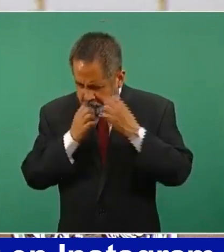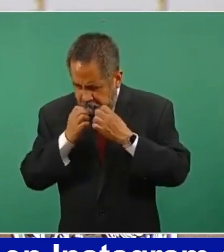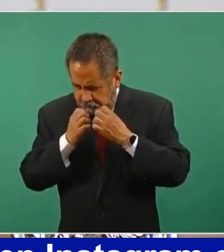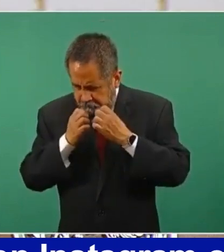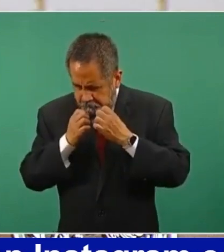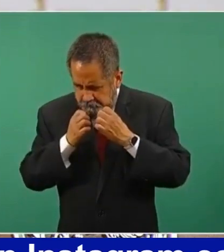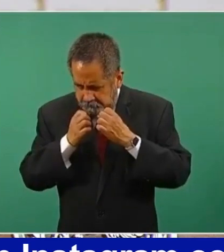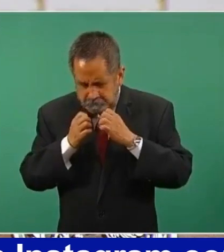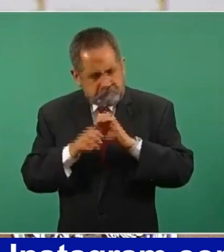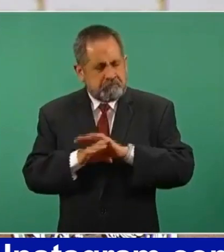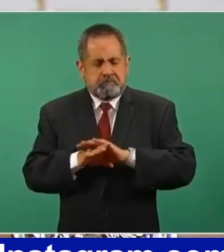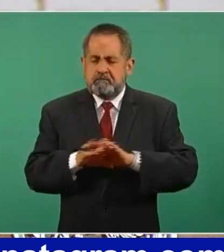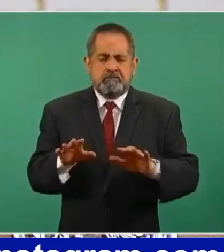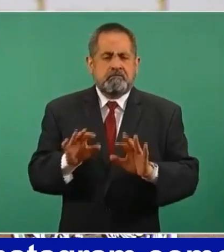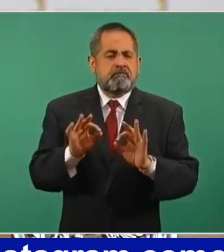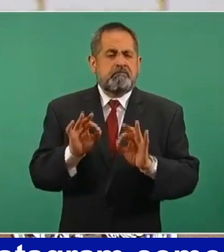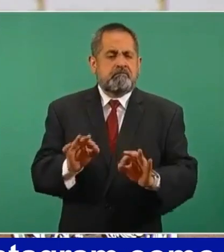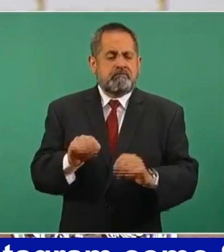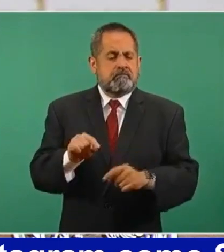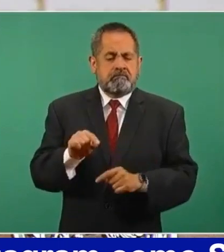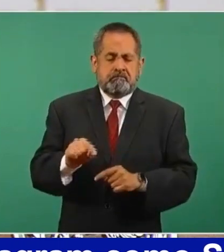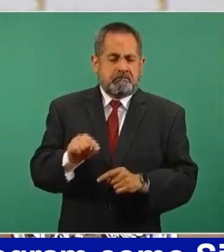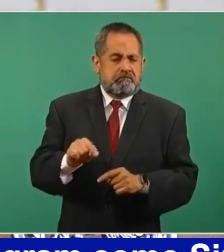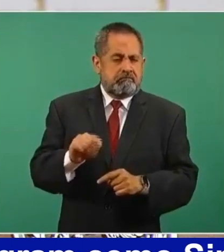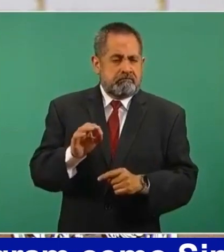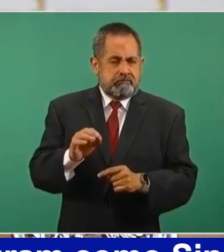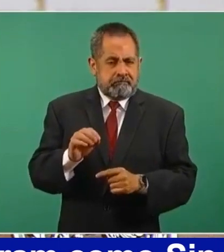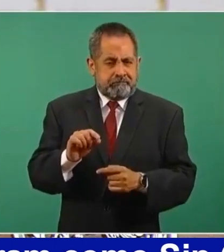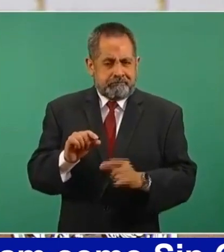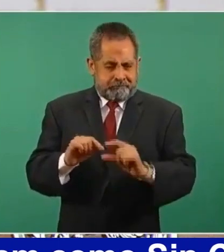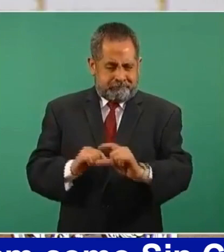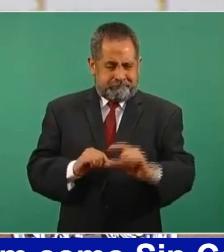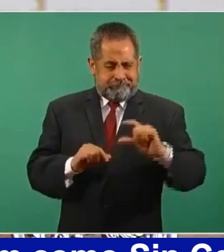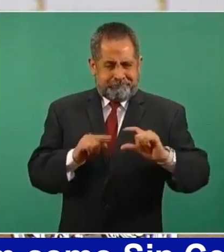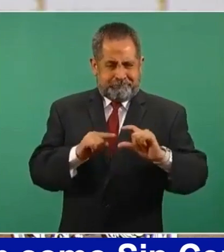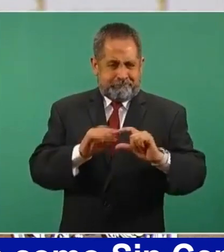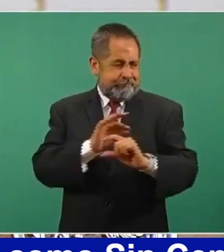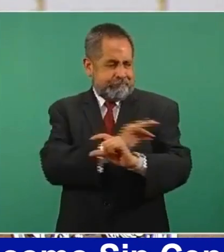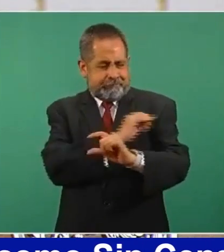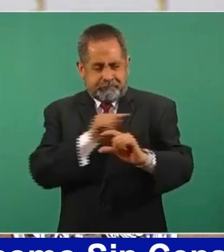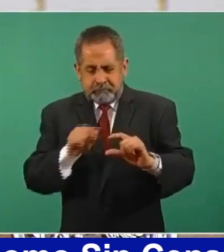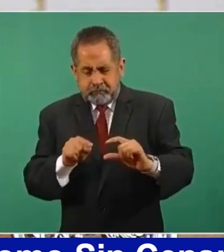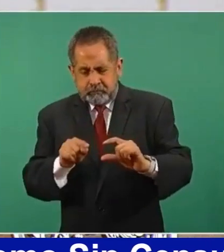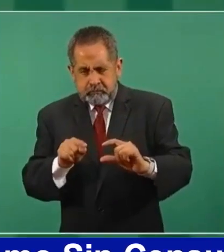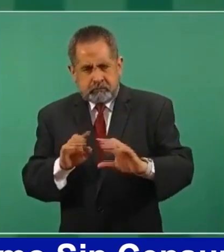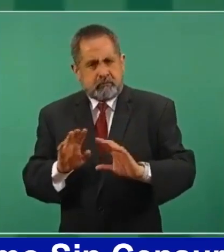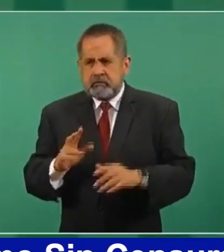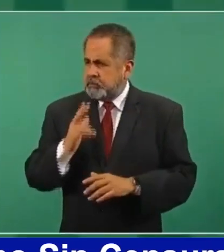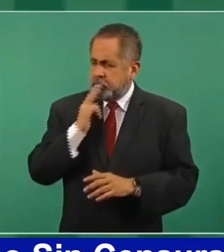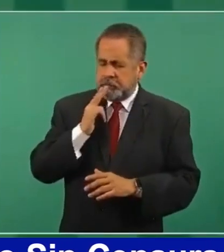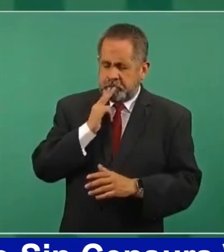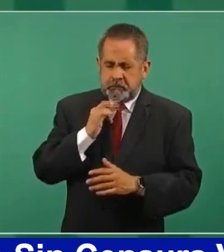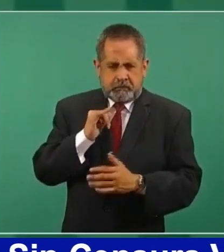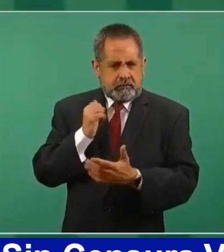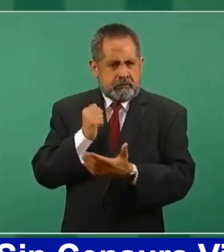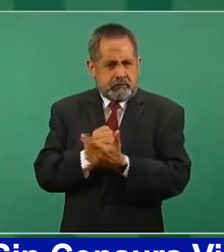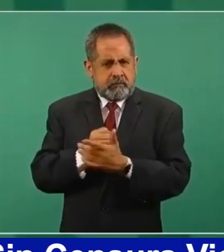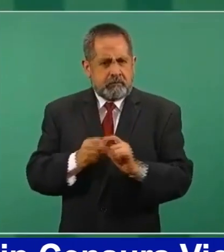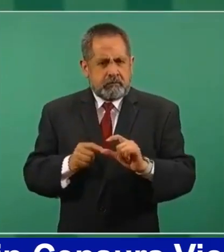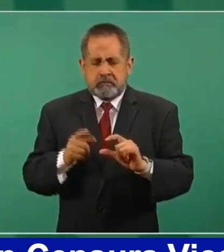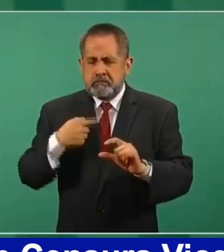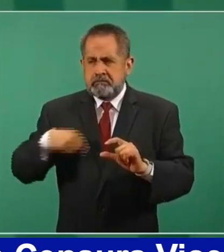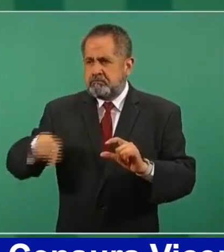la vacuna, es decir, no se